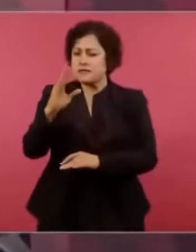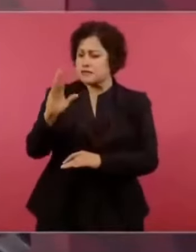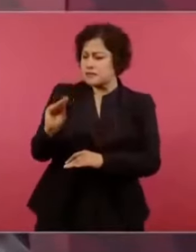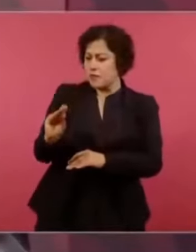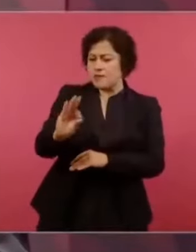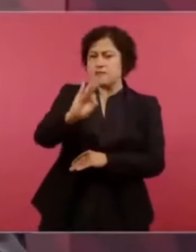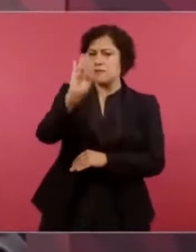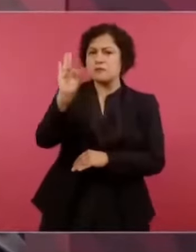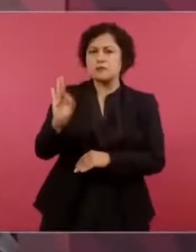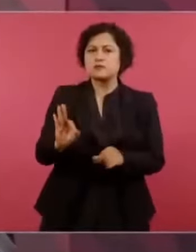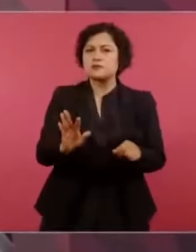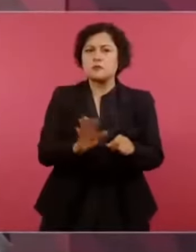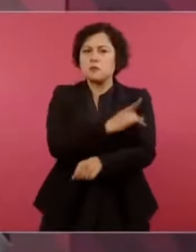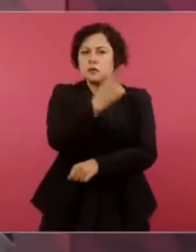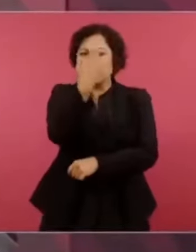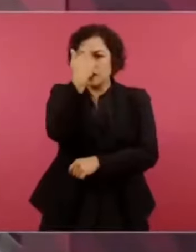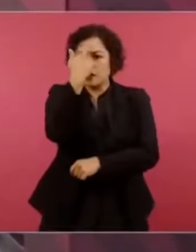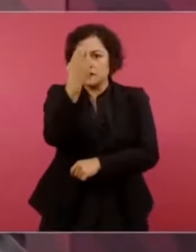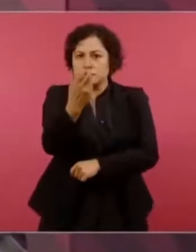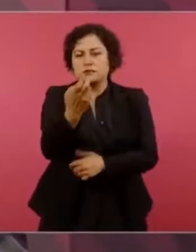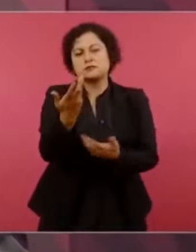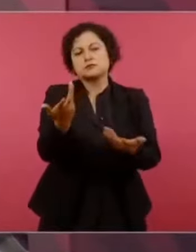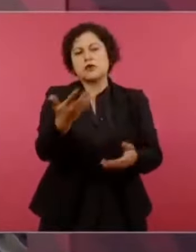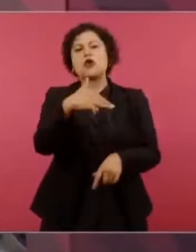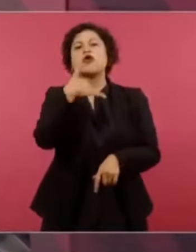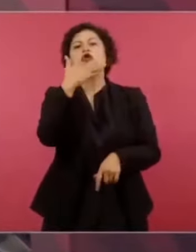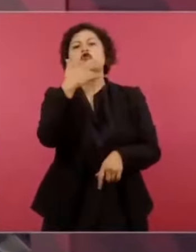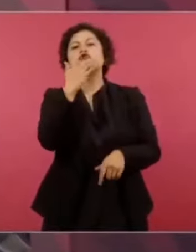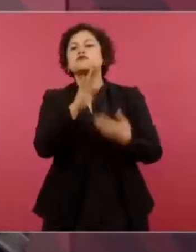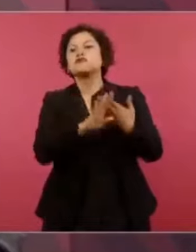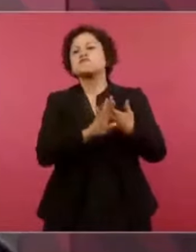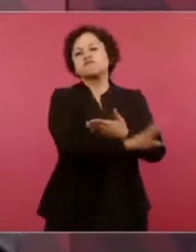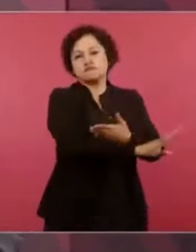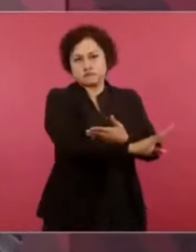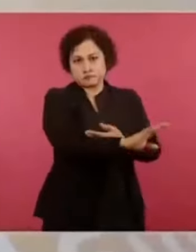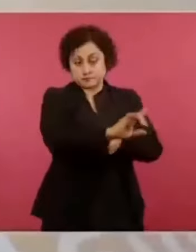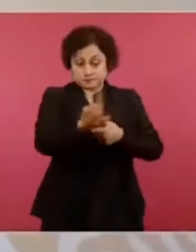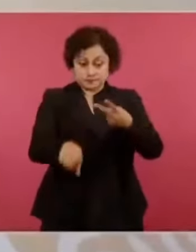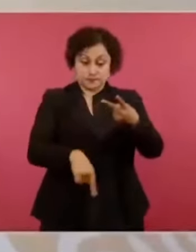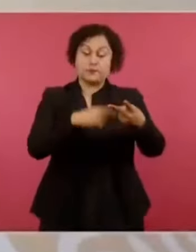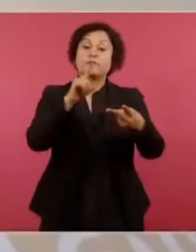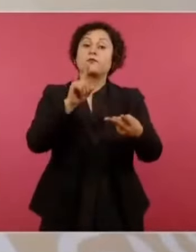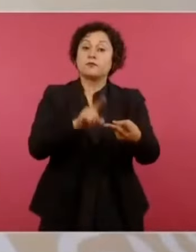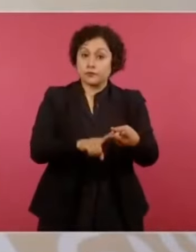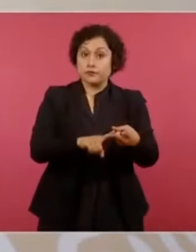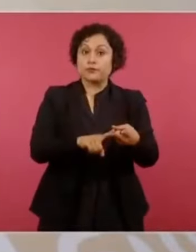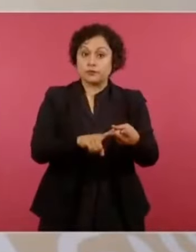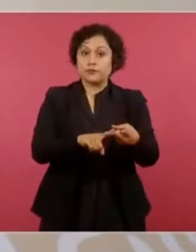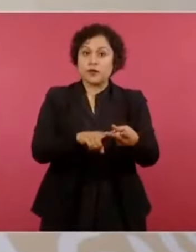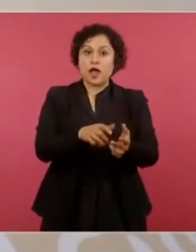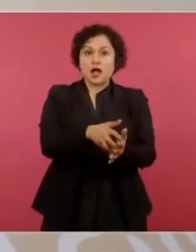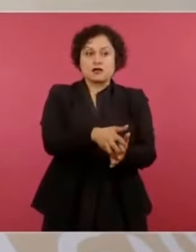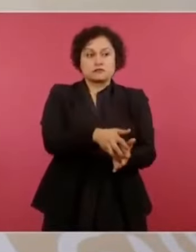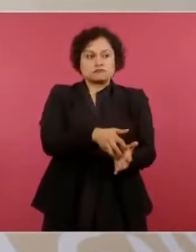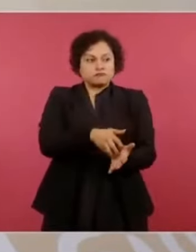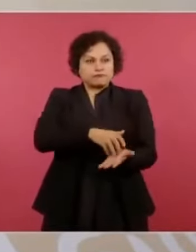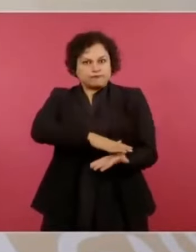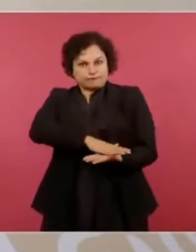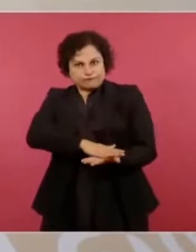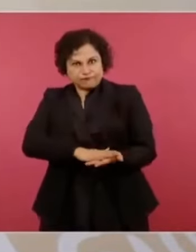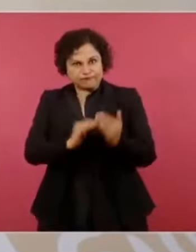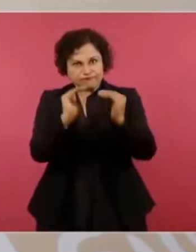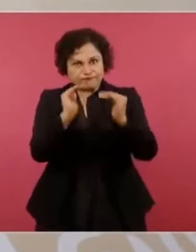agréguenle austeridad, agréguenle buenos servidores públicos, agréguenle